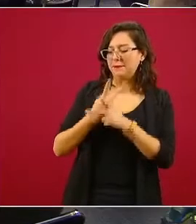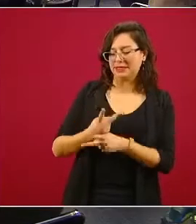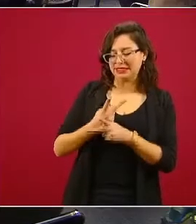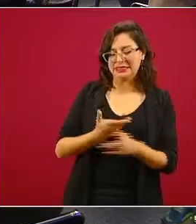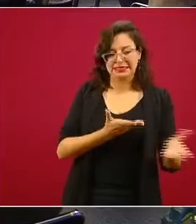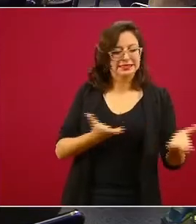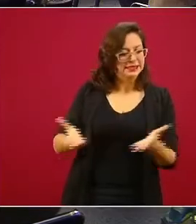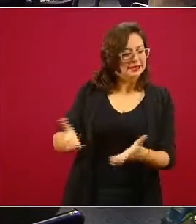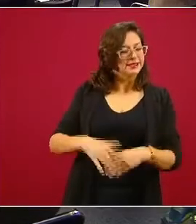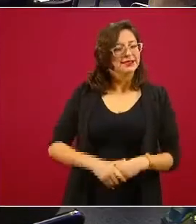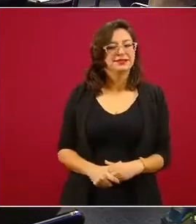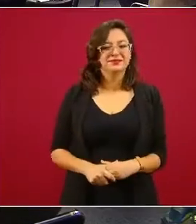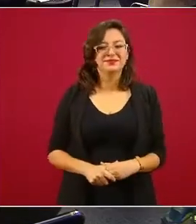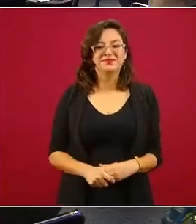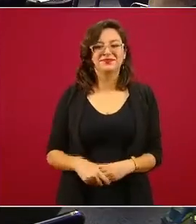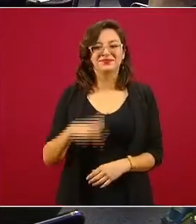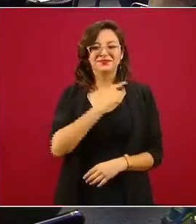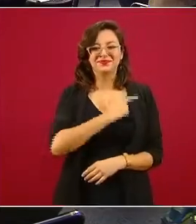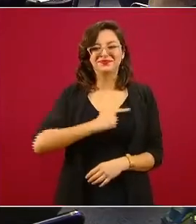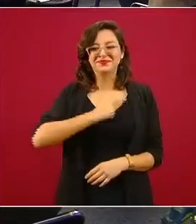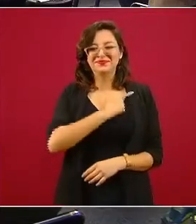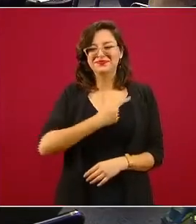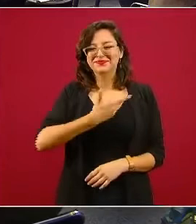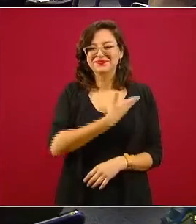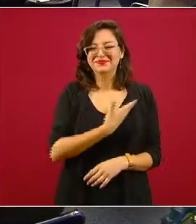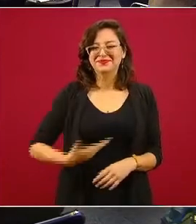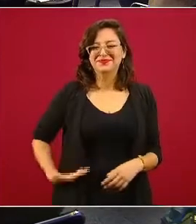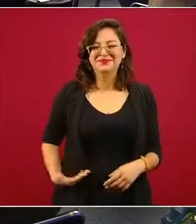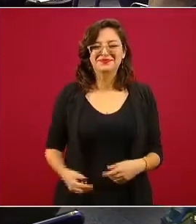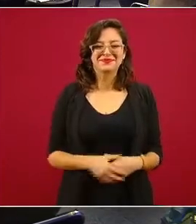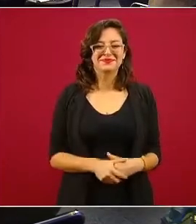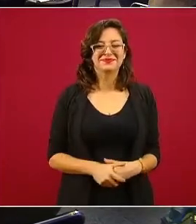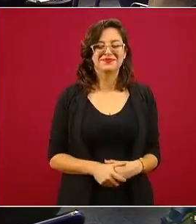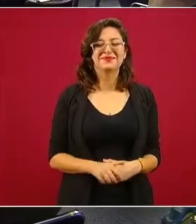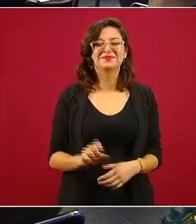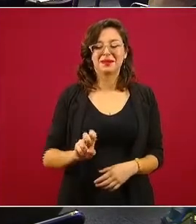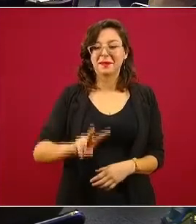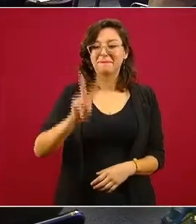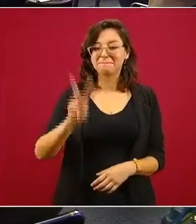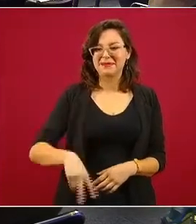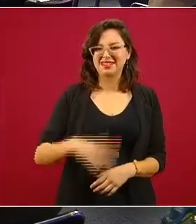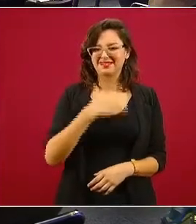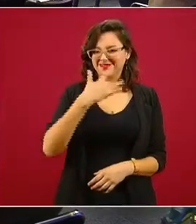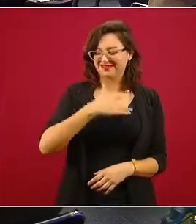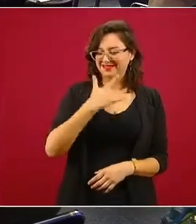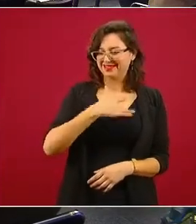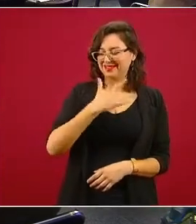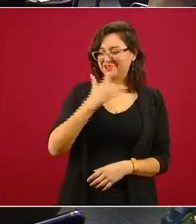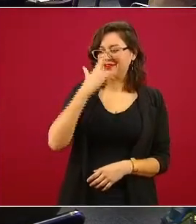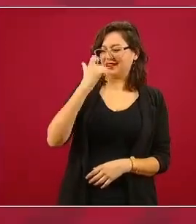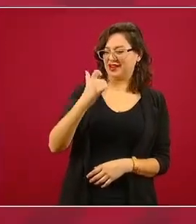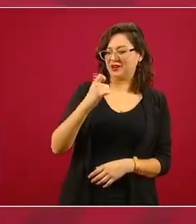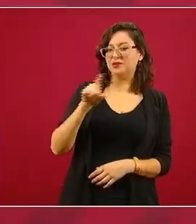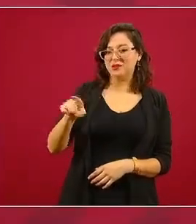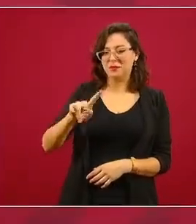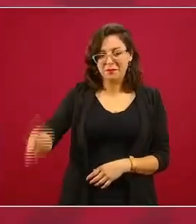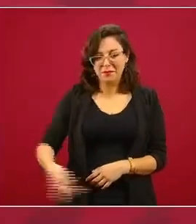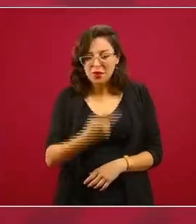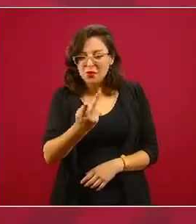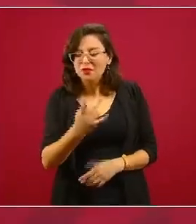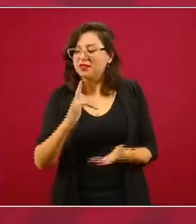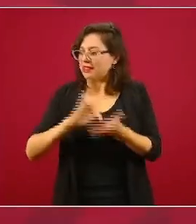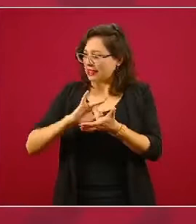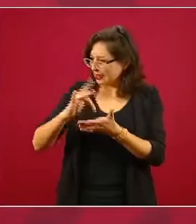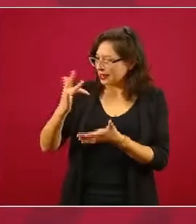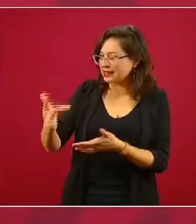Con mucho gusto, señor presidente. Efectivamente me llama la atención su… le agradezco su pregunta, creo que es